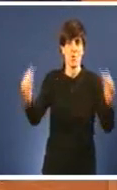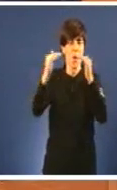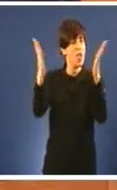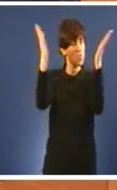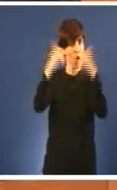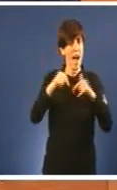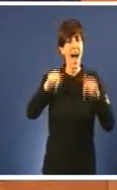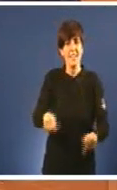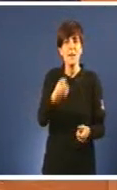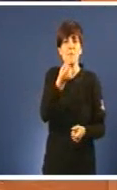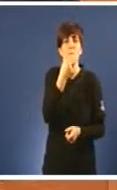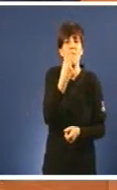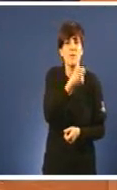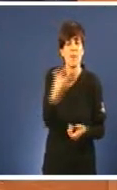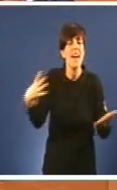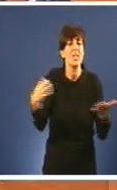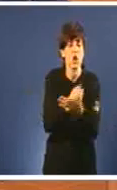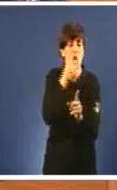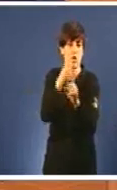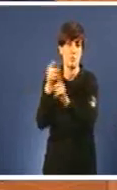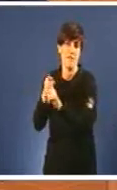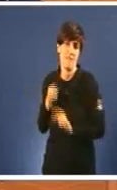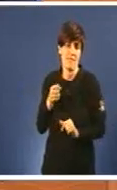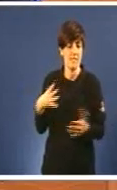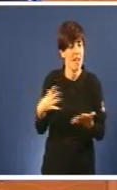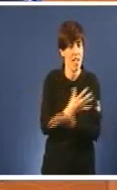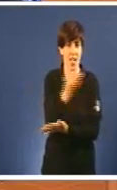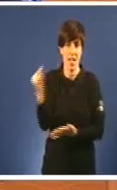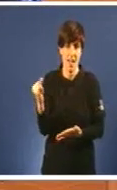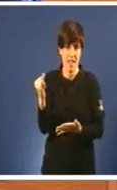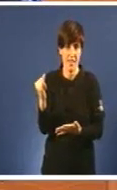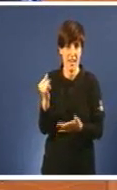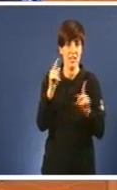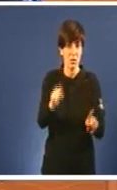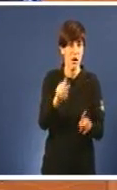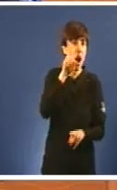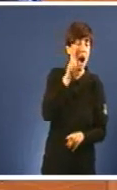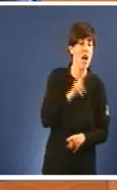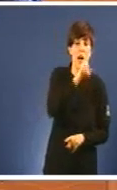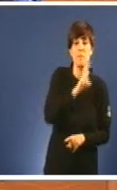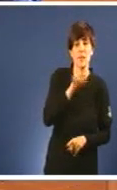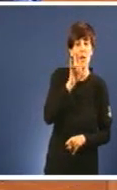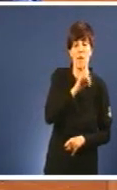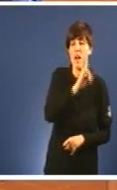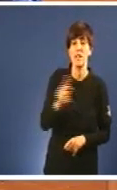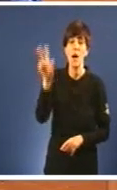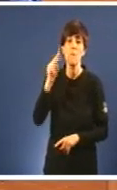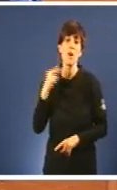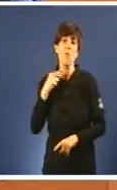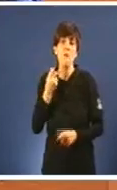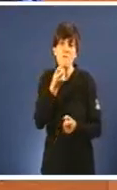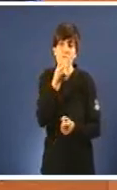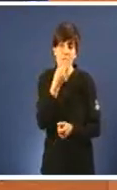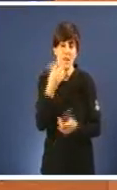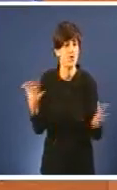Para todos os pacientes Nincera no país que vostede admira Hai fármacos para doenzas leves Moitas grazas,